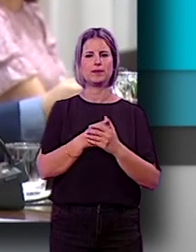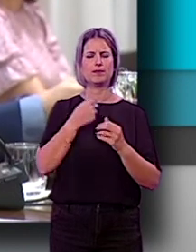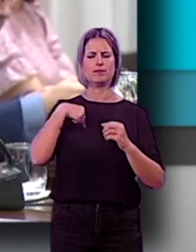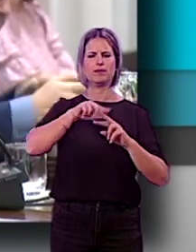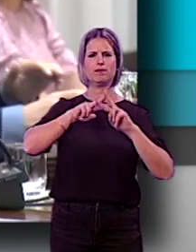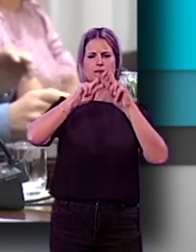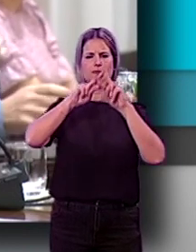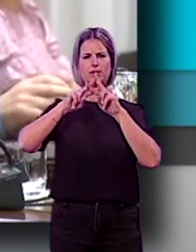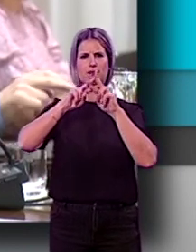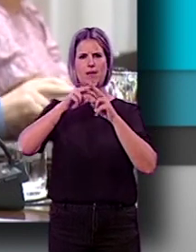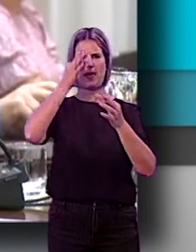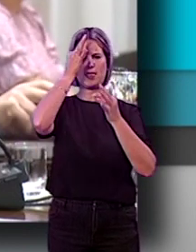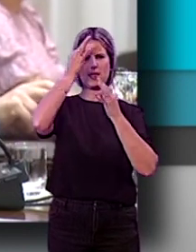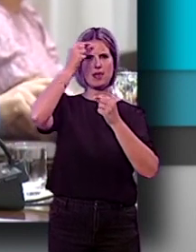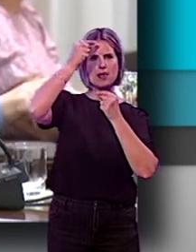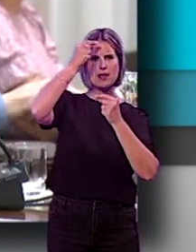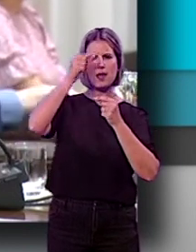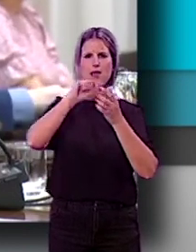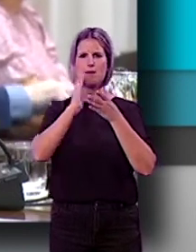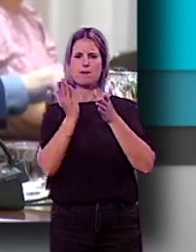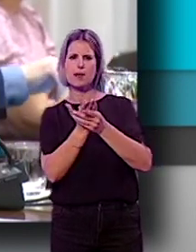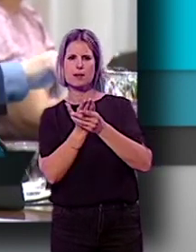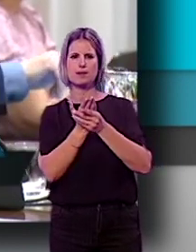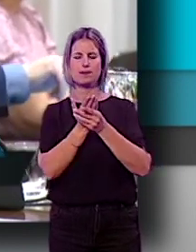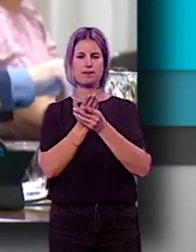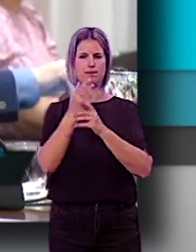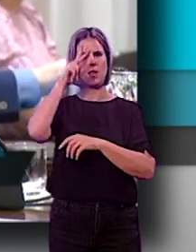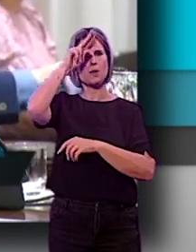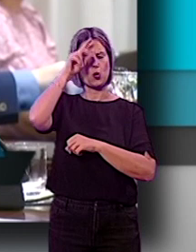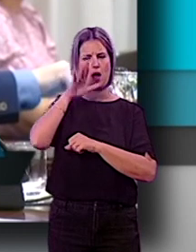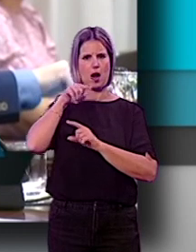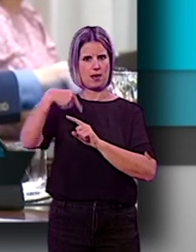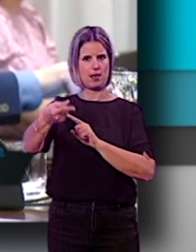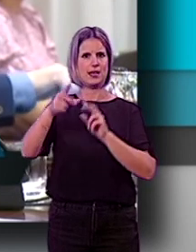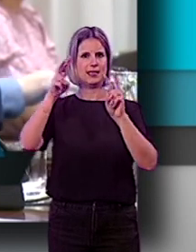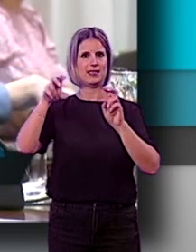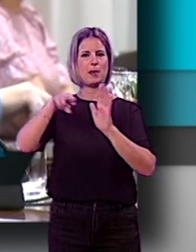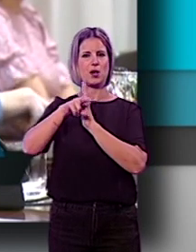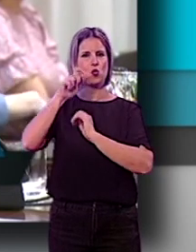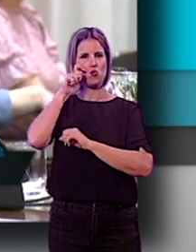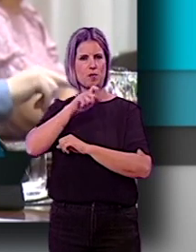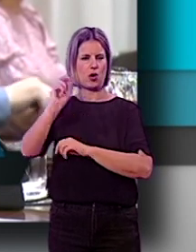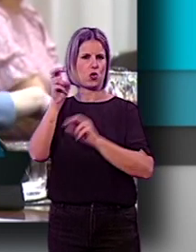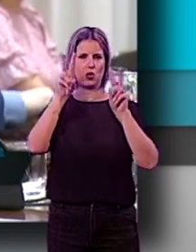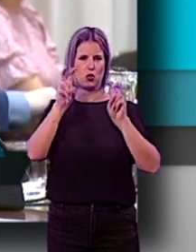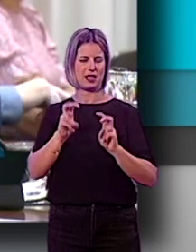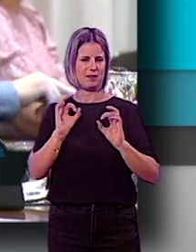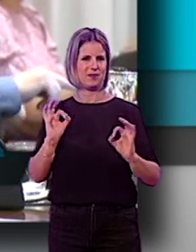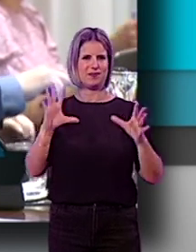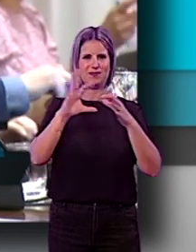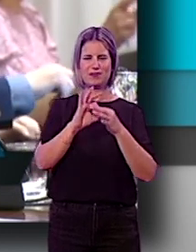analizando con detalle el expediente y nos preocupa y lo veremos también ahora en Recursos Humanos otros temas con